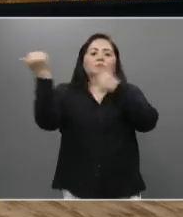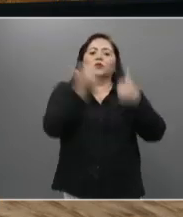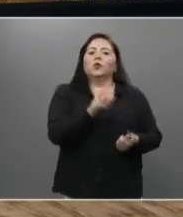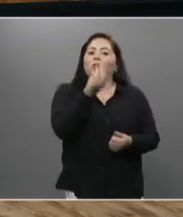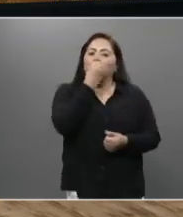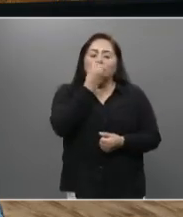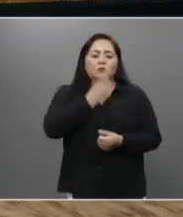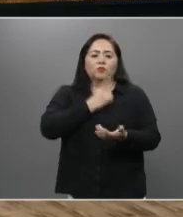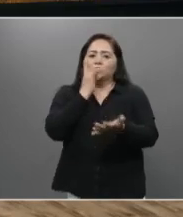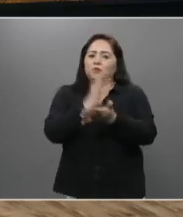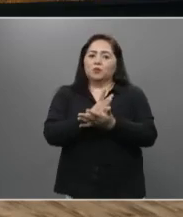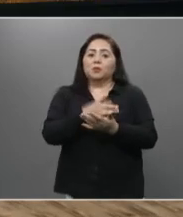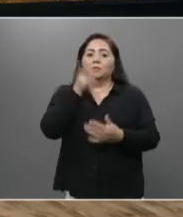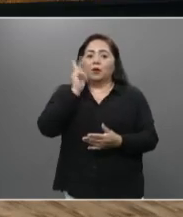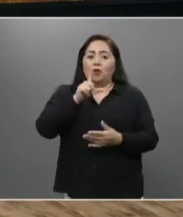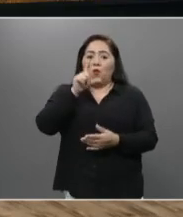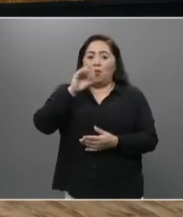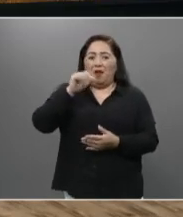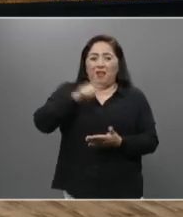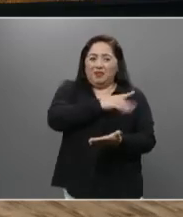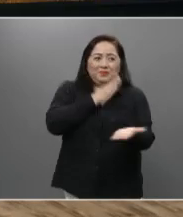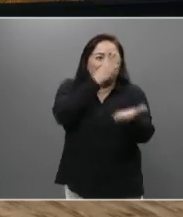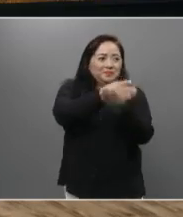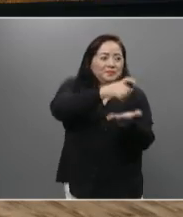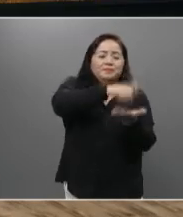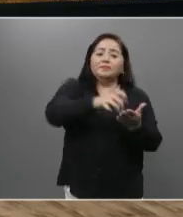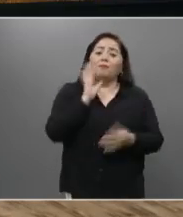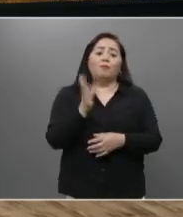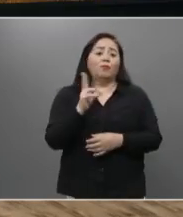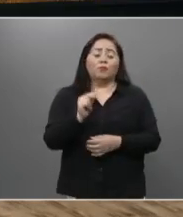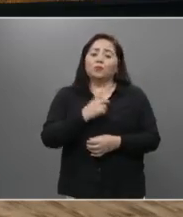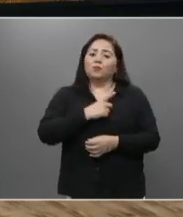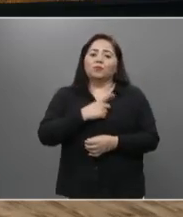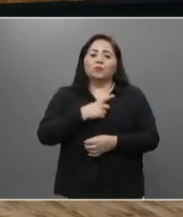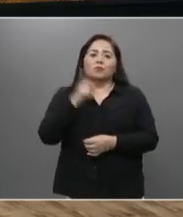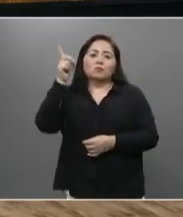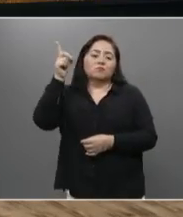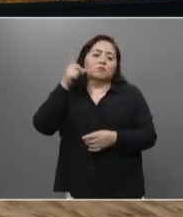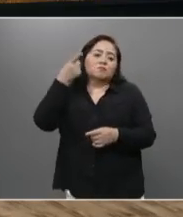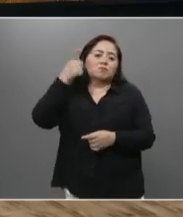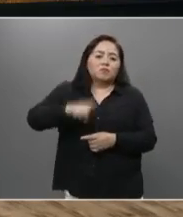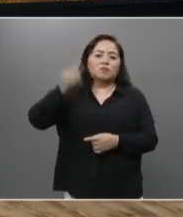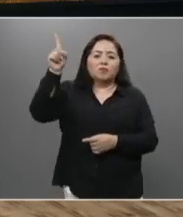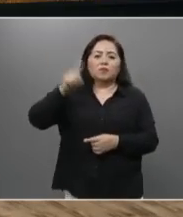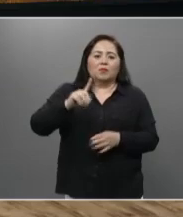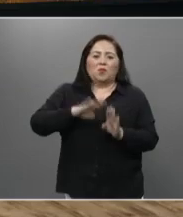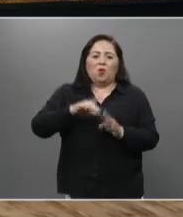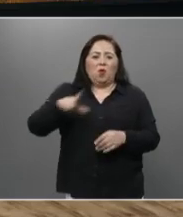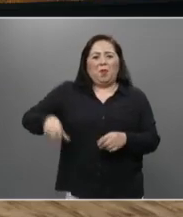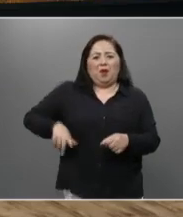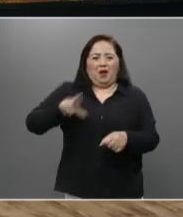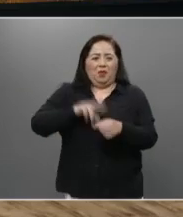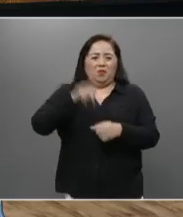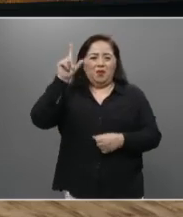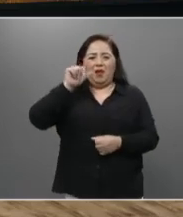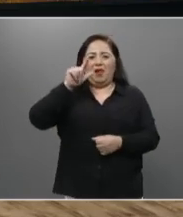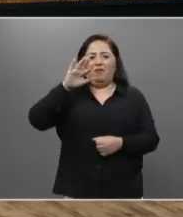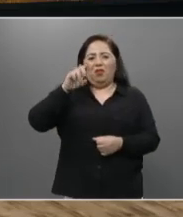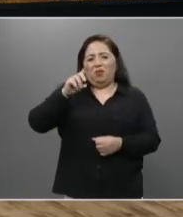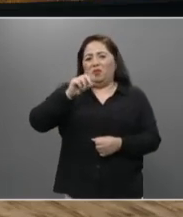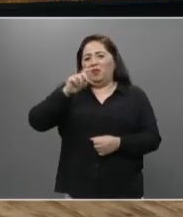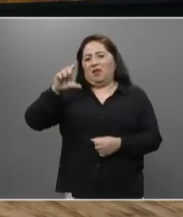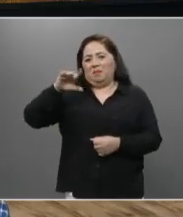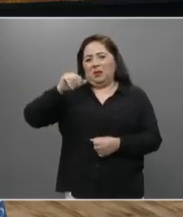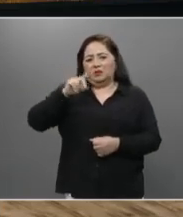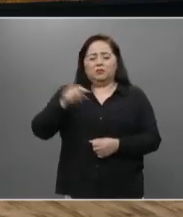envían los alimentos, pero consumo en los locales ya no va a haber. Es un mensaje que dio Alfredo del Mazo el día de hoy. Vamos a escucharlo